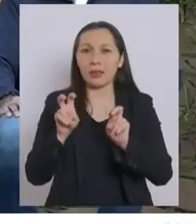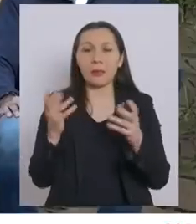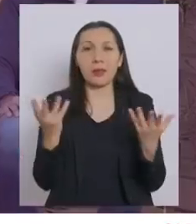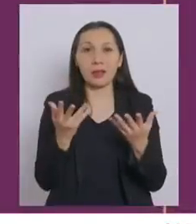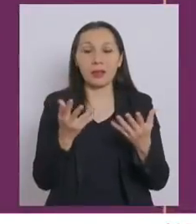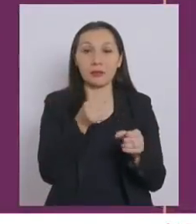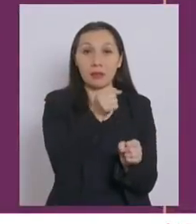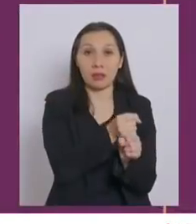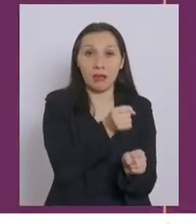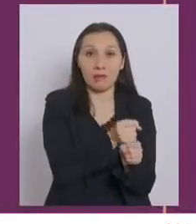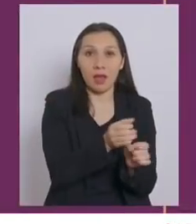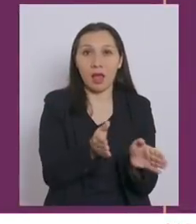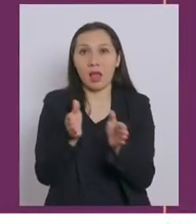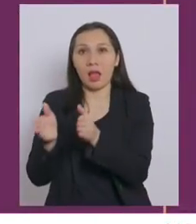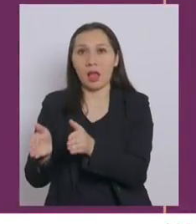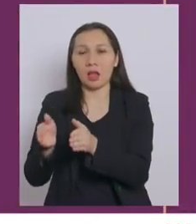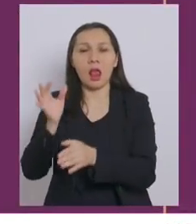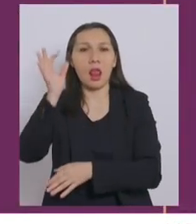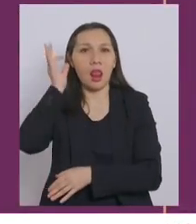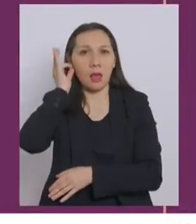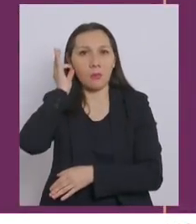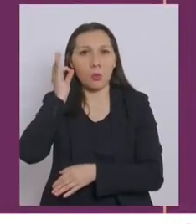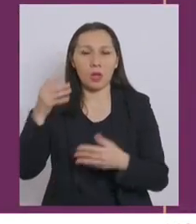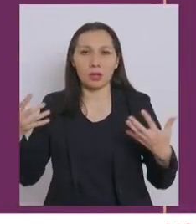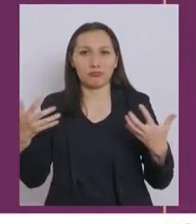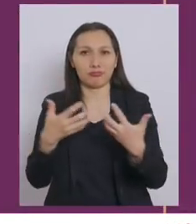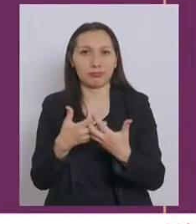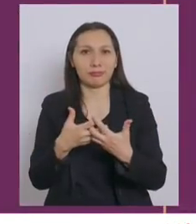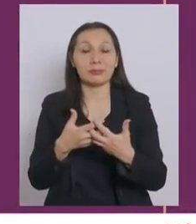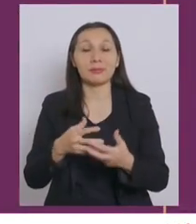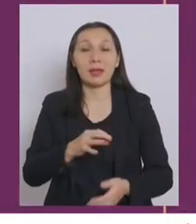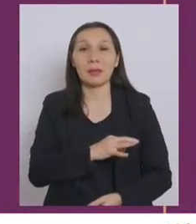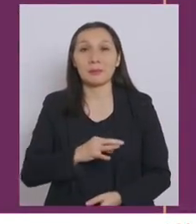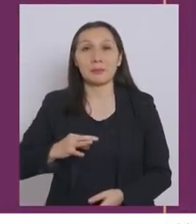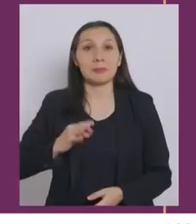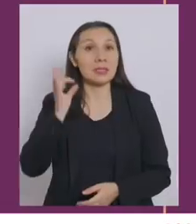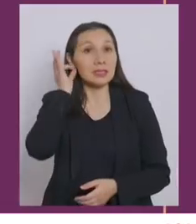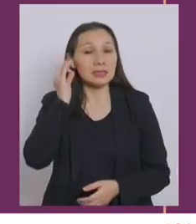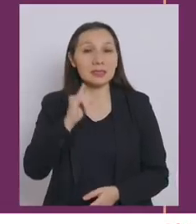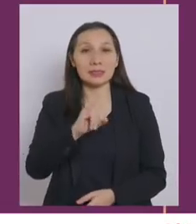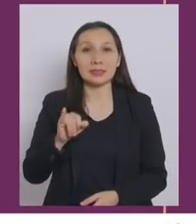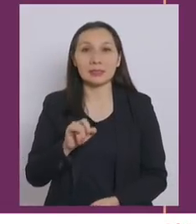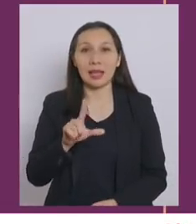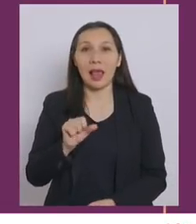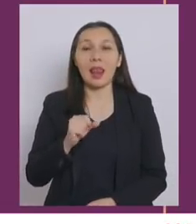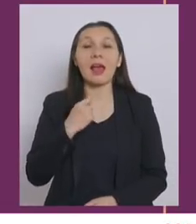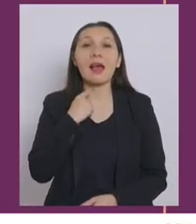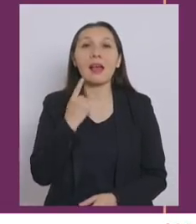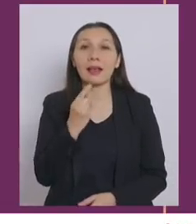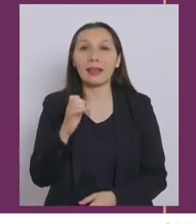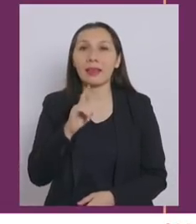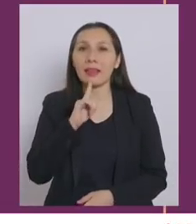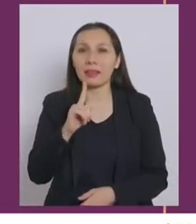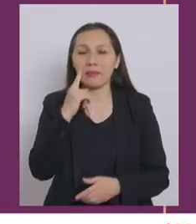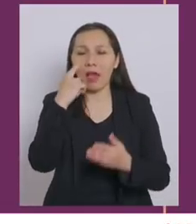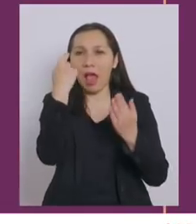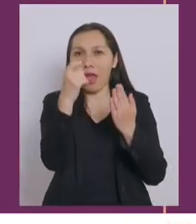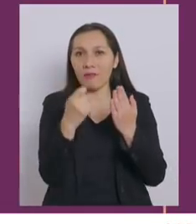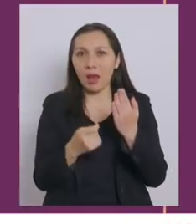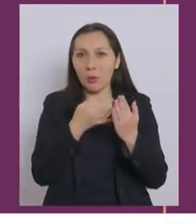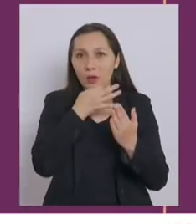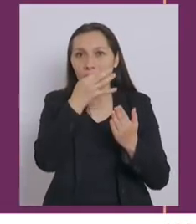El mundo del trabajo y el mundo de la mujer. La ministra Mónica Salaqué va a hacer una evaluación